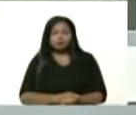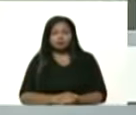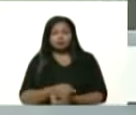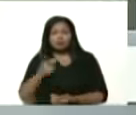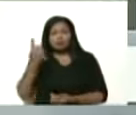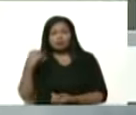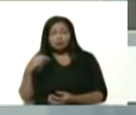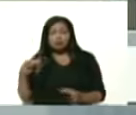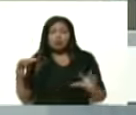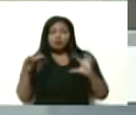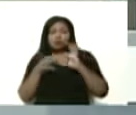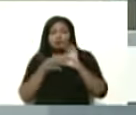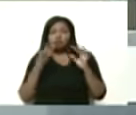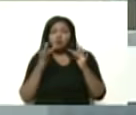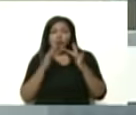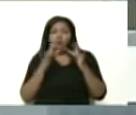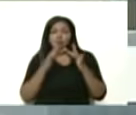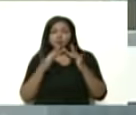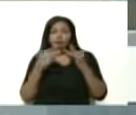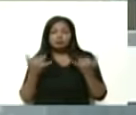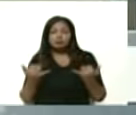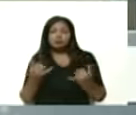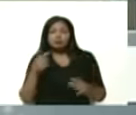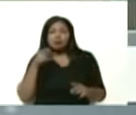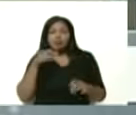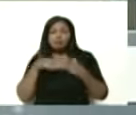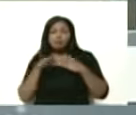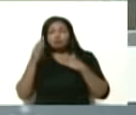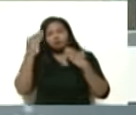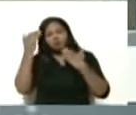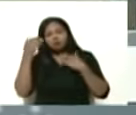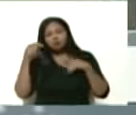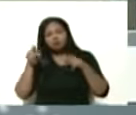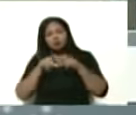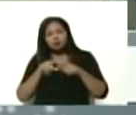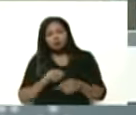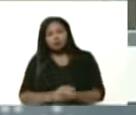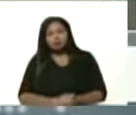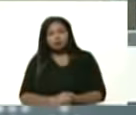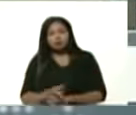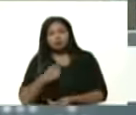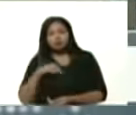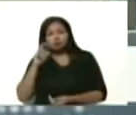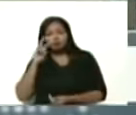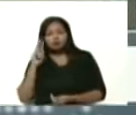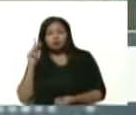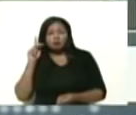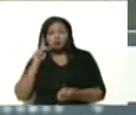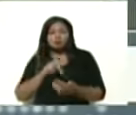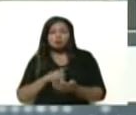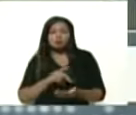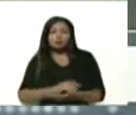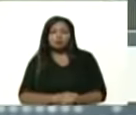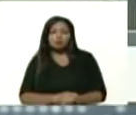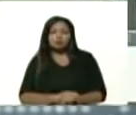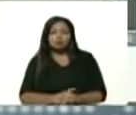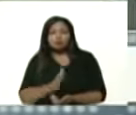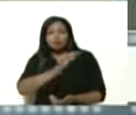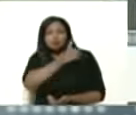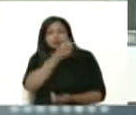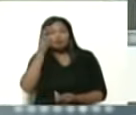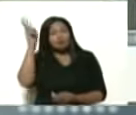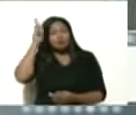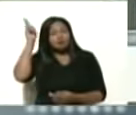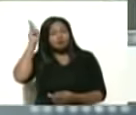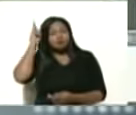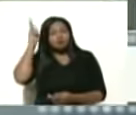la conexión. Ya vamos a enviar un saludo. Hemos visto participando al jefe indio del